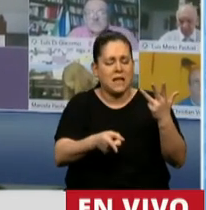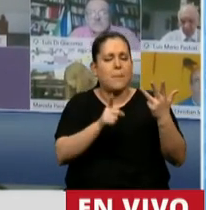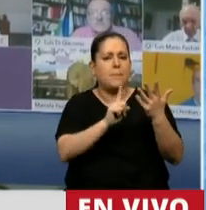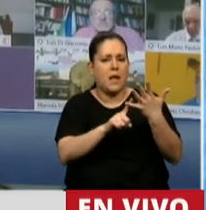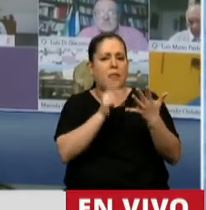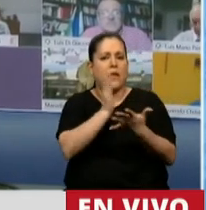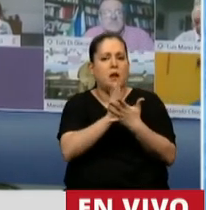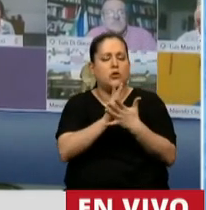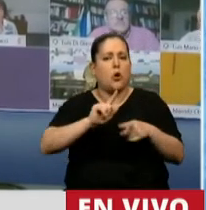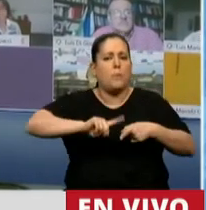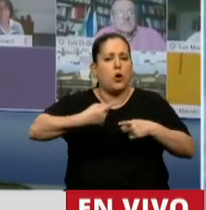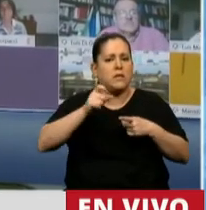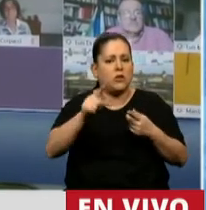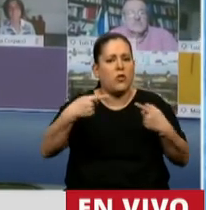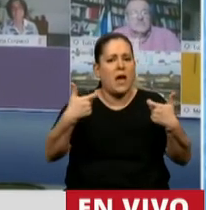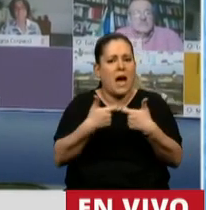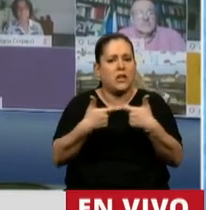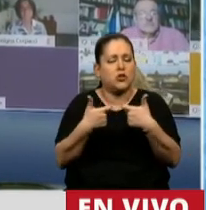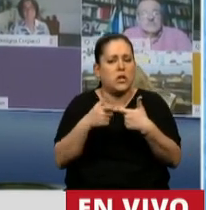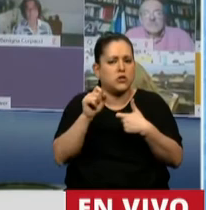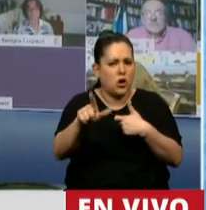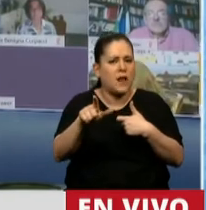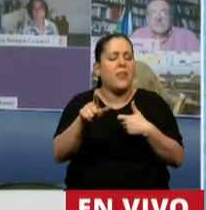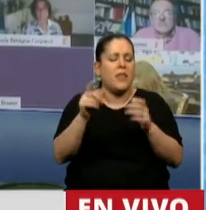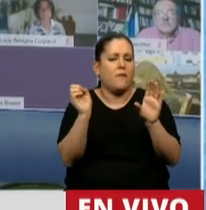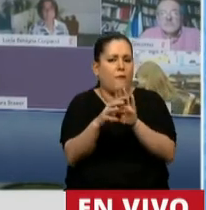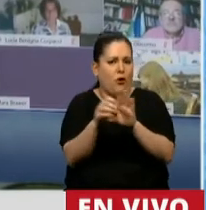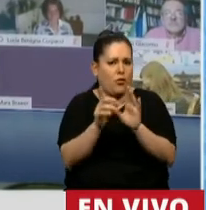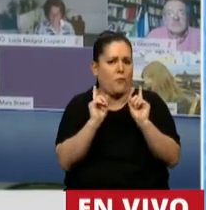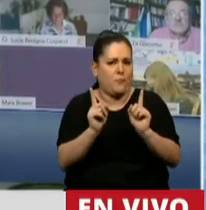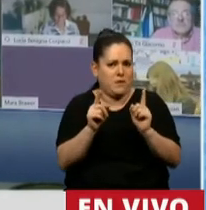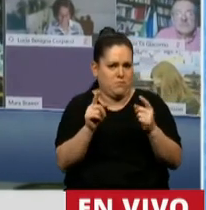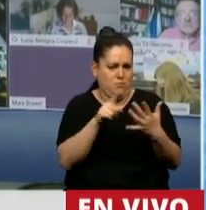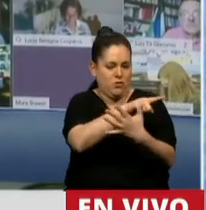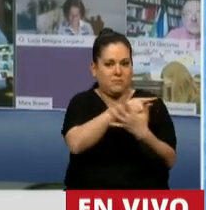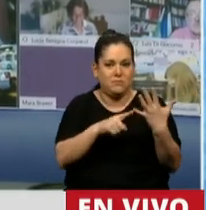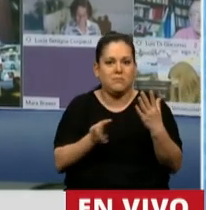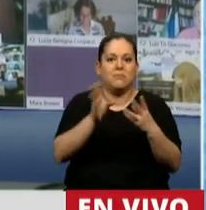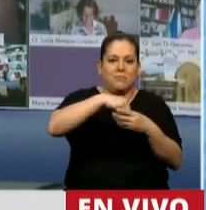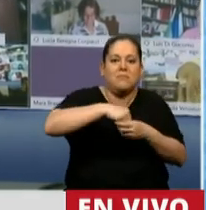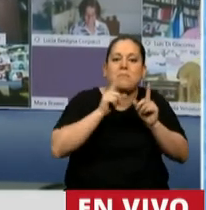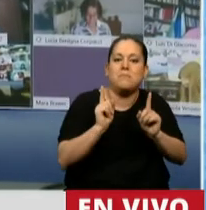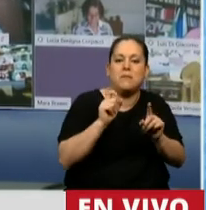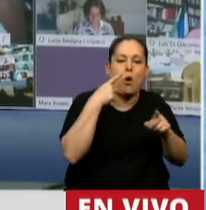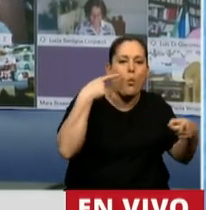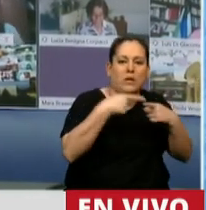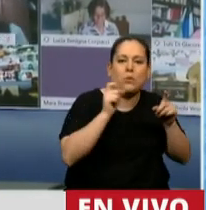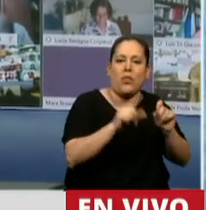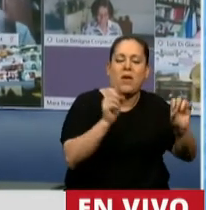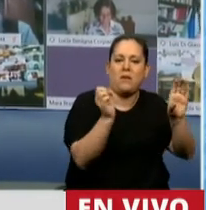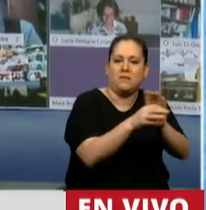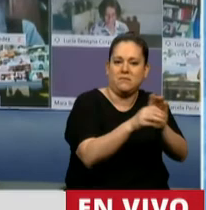de las acciones de las sociedades en cartera del Fondo de Garantía de Sustentabilidad. También